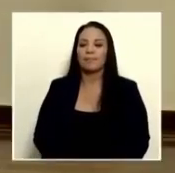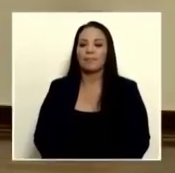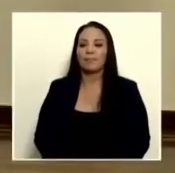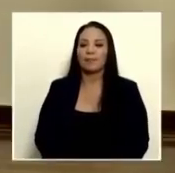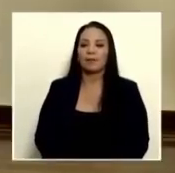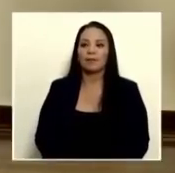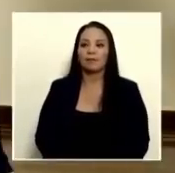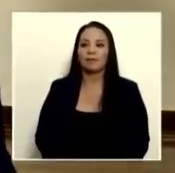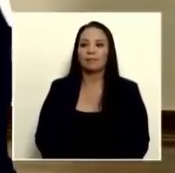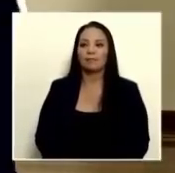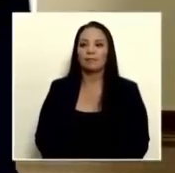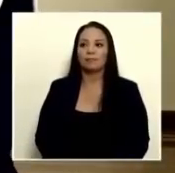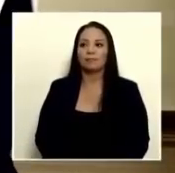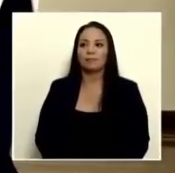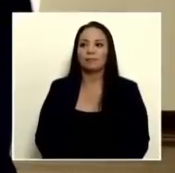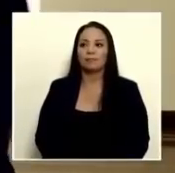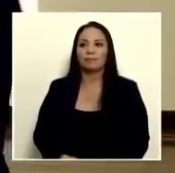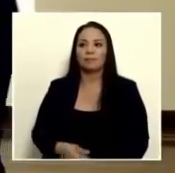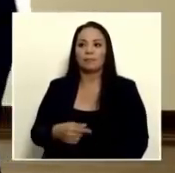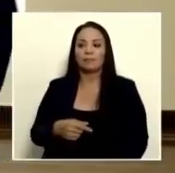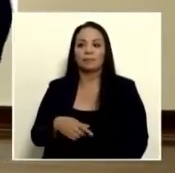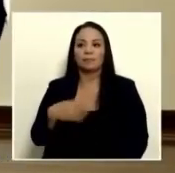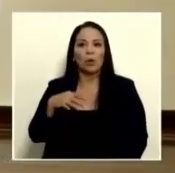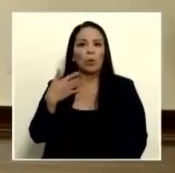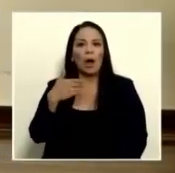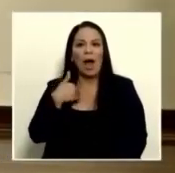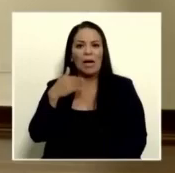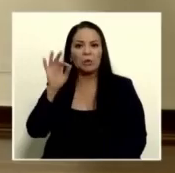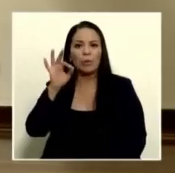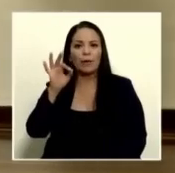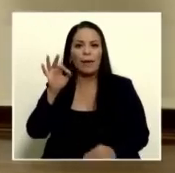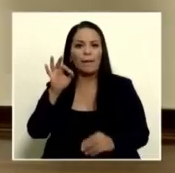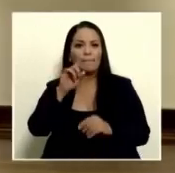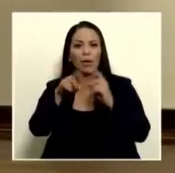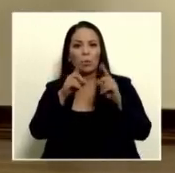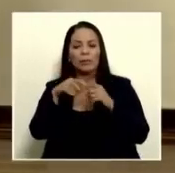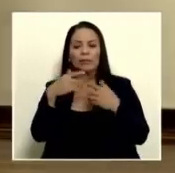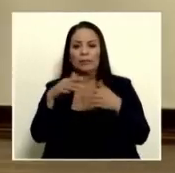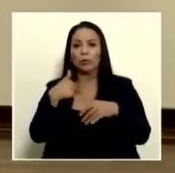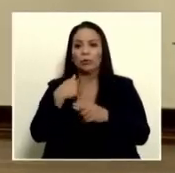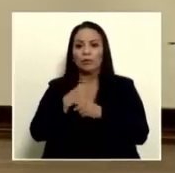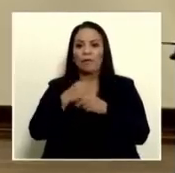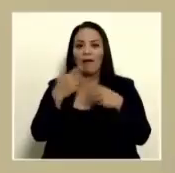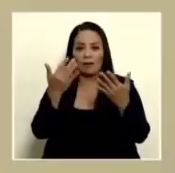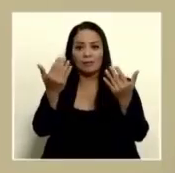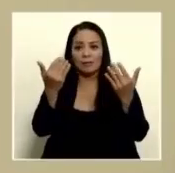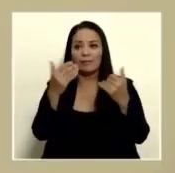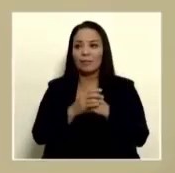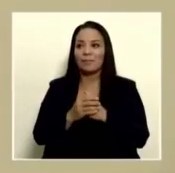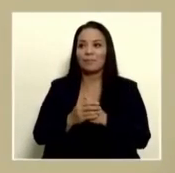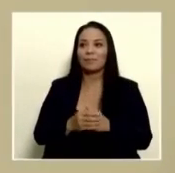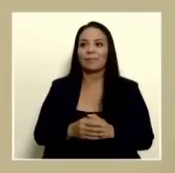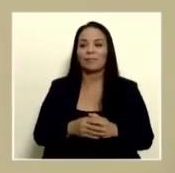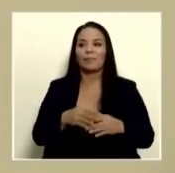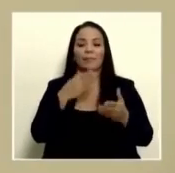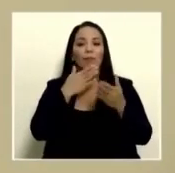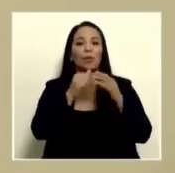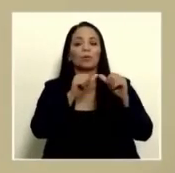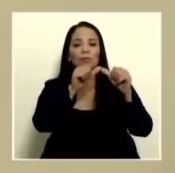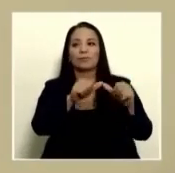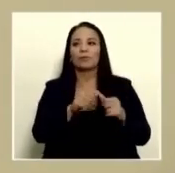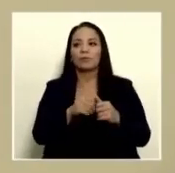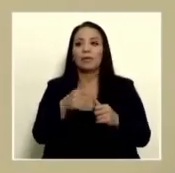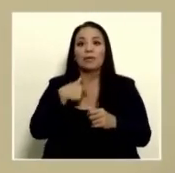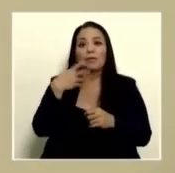uy yo tengo que trabajar y dicen que hay nueve preguntas más este bueno démosle a ver doña Natalia continuamos con David